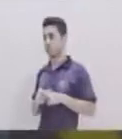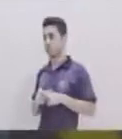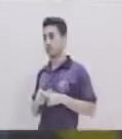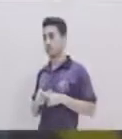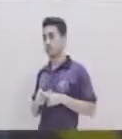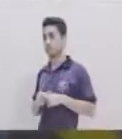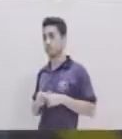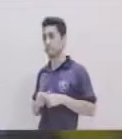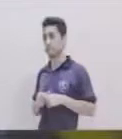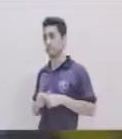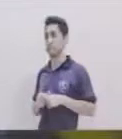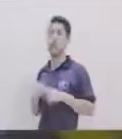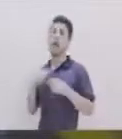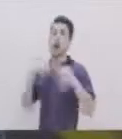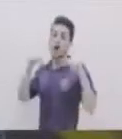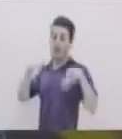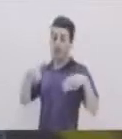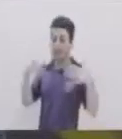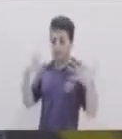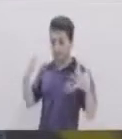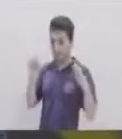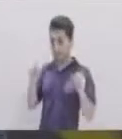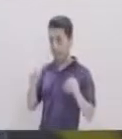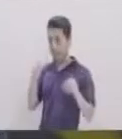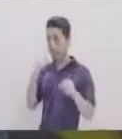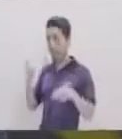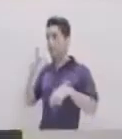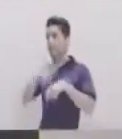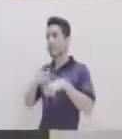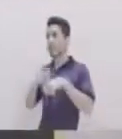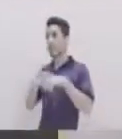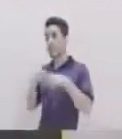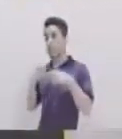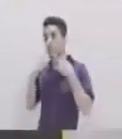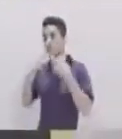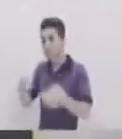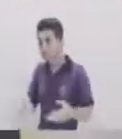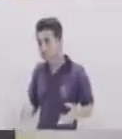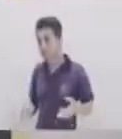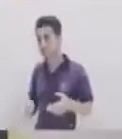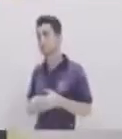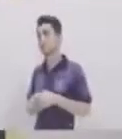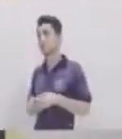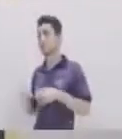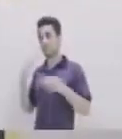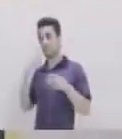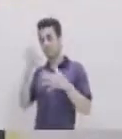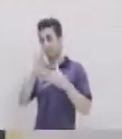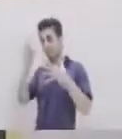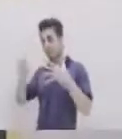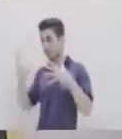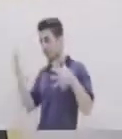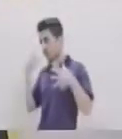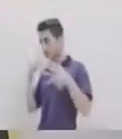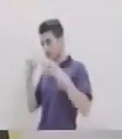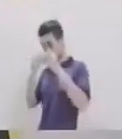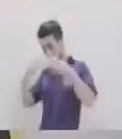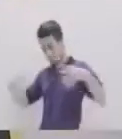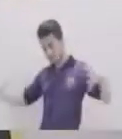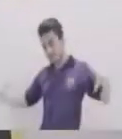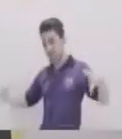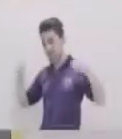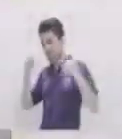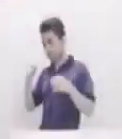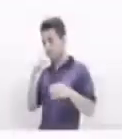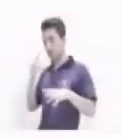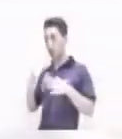Ahora Ya podemos entonces Calcular El tiempo de reacción Entonces Tenemos ya Esta ecuación ¿Verdad? Vamos a despejarla Para